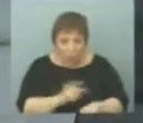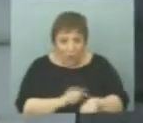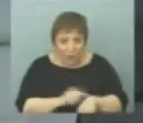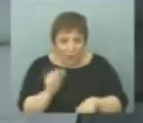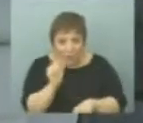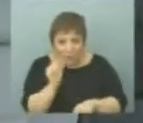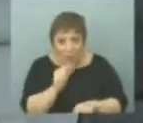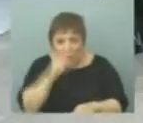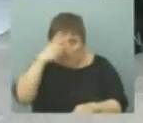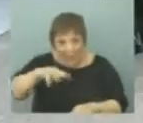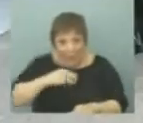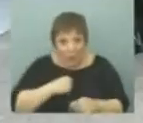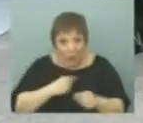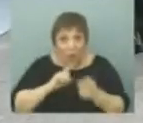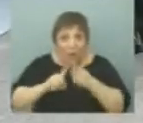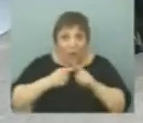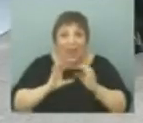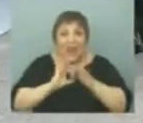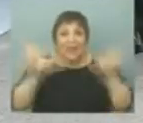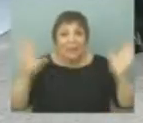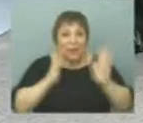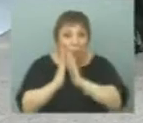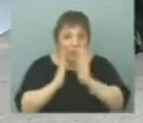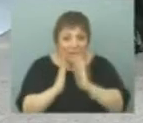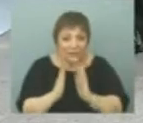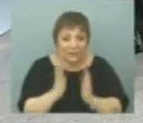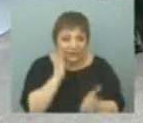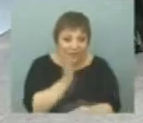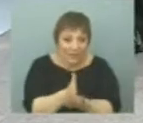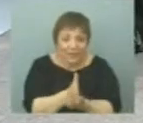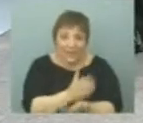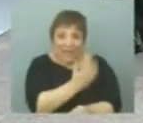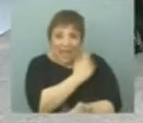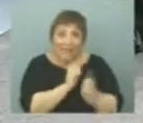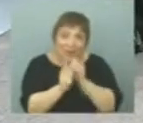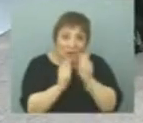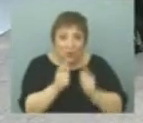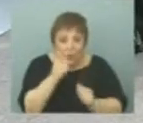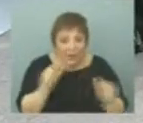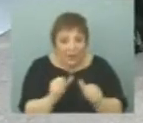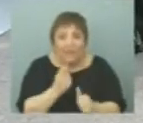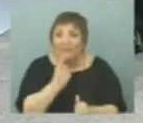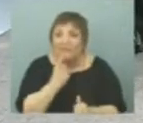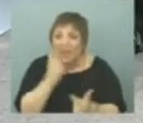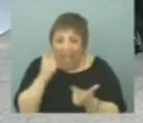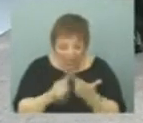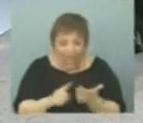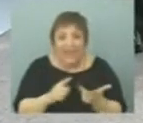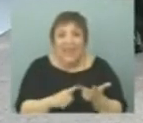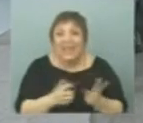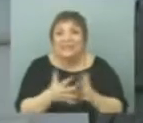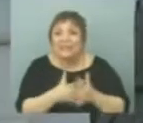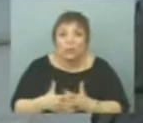México de libre comercio, o cerramos, ya venían negociando, pero hicimos uno con Finlandia y uno con Estados Unidos de